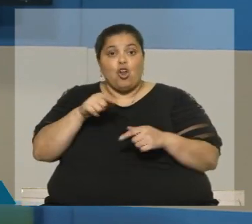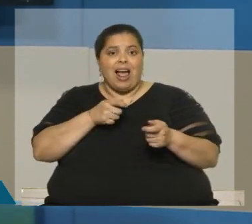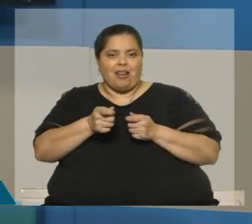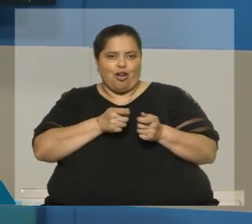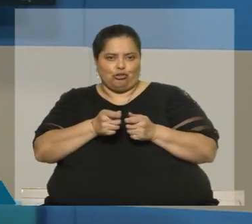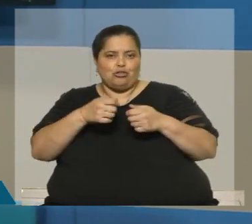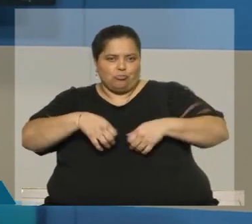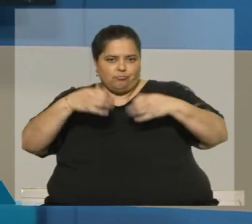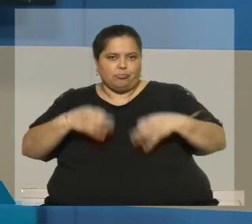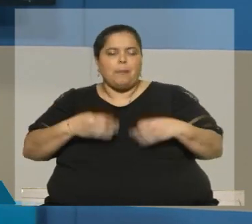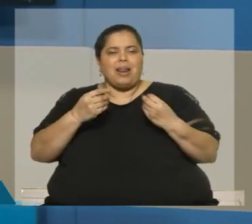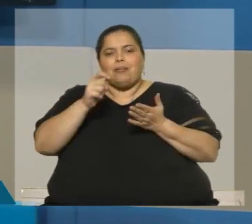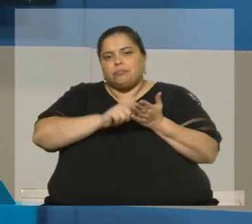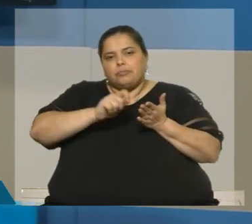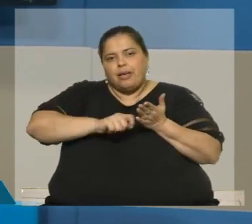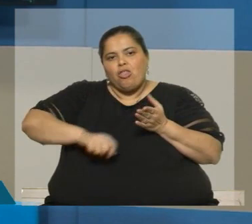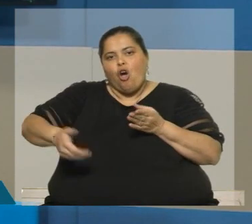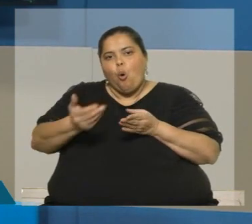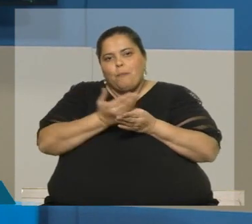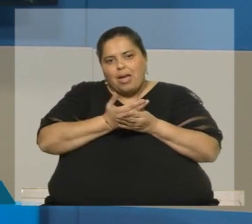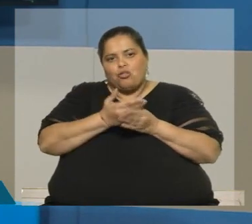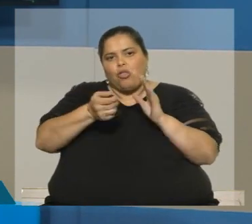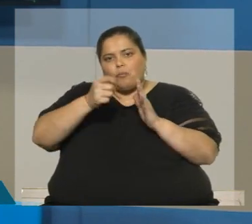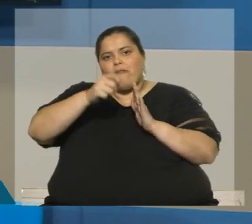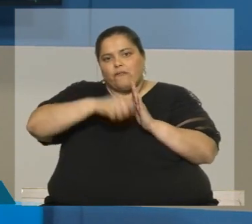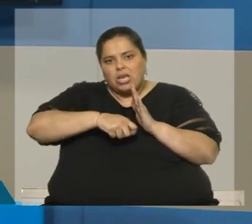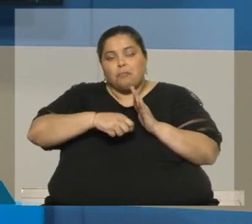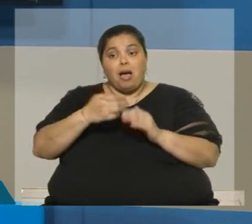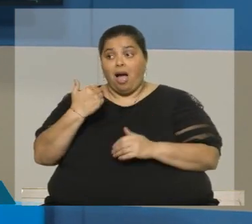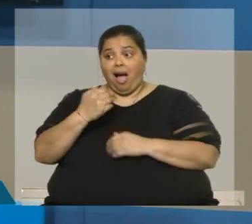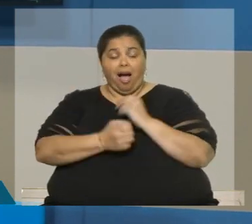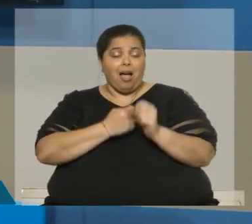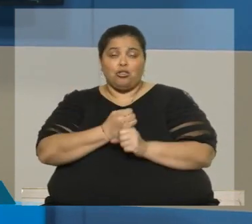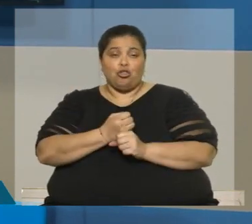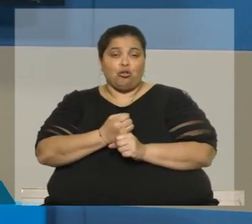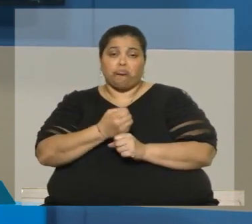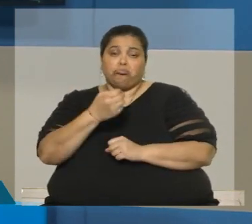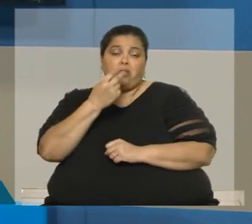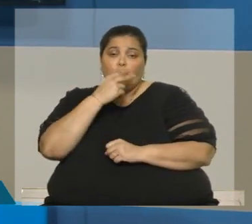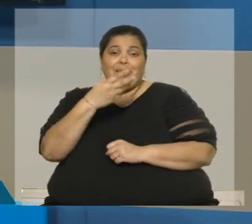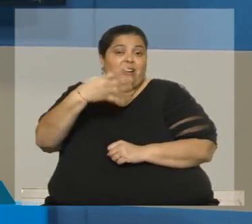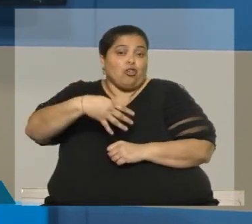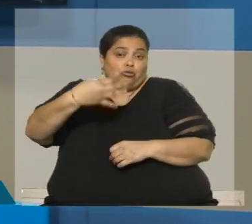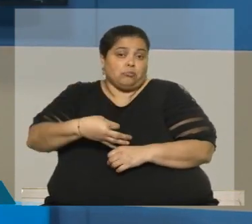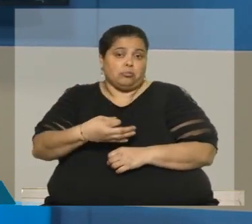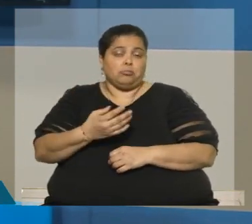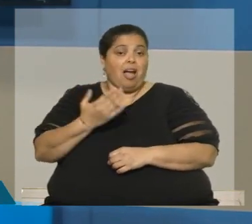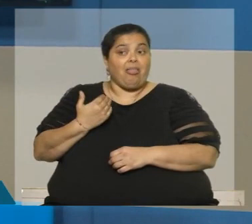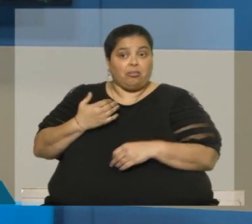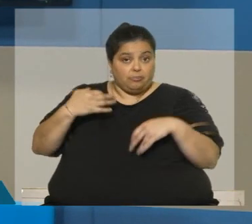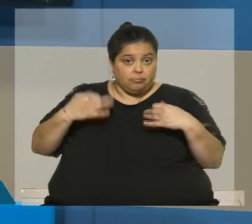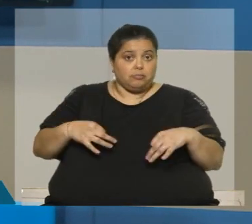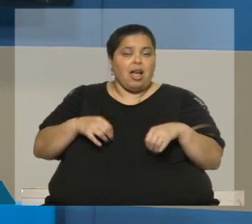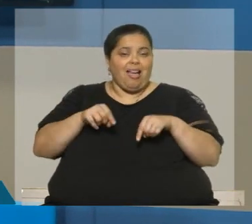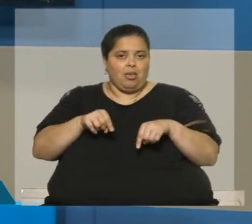el documento que finalmente pasa a firma es del 2014 a 2019. Ese fue el gran momento donde todo el mundo puso